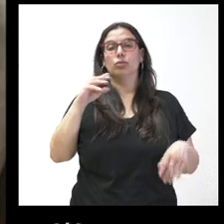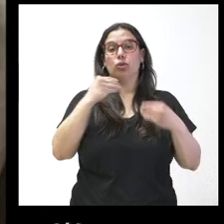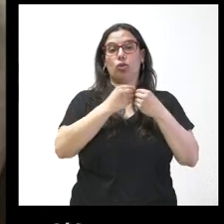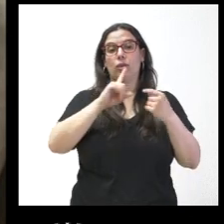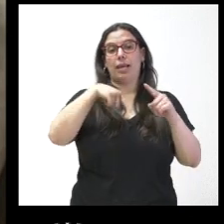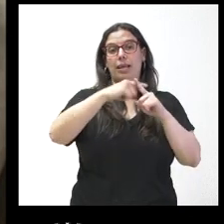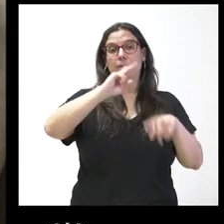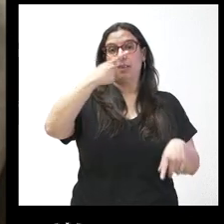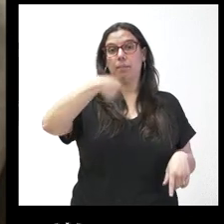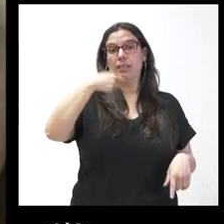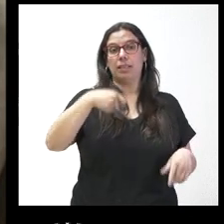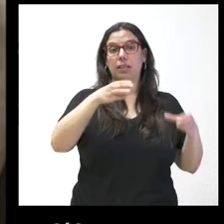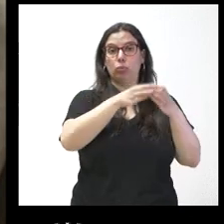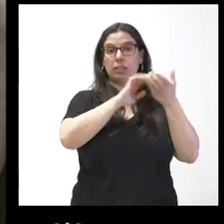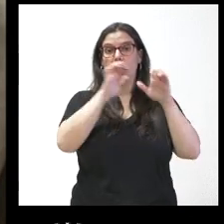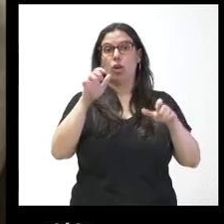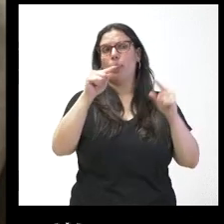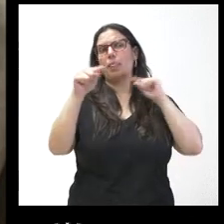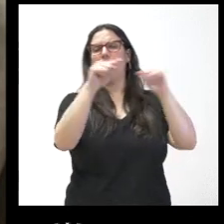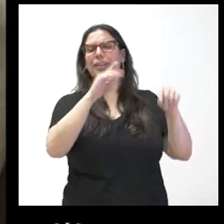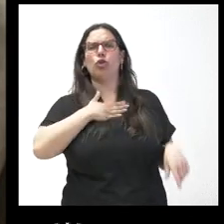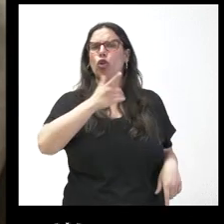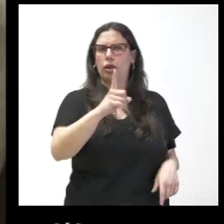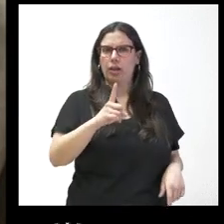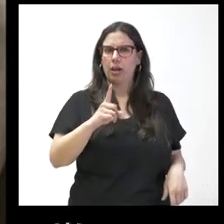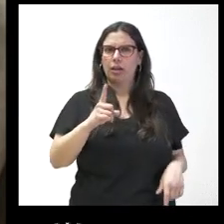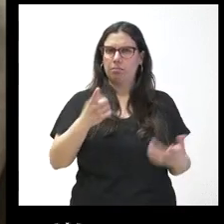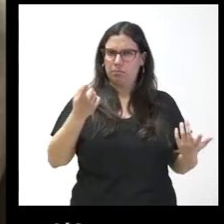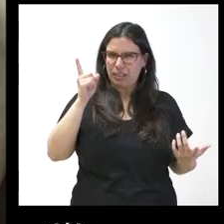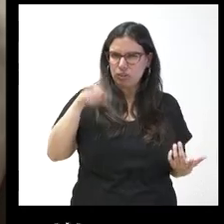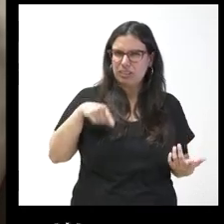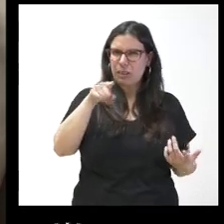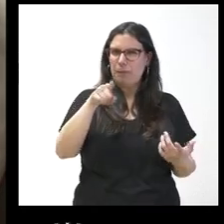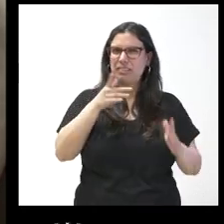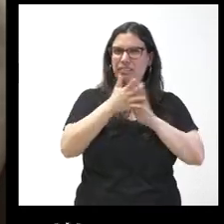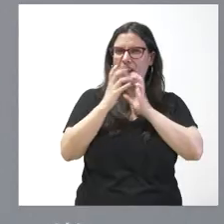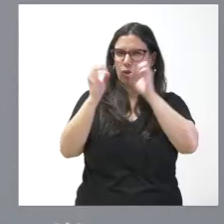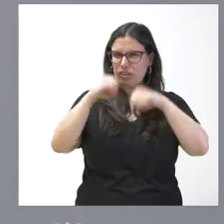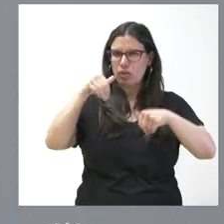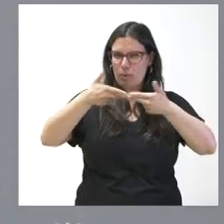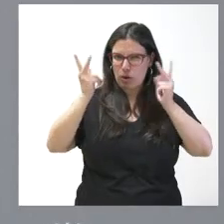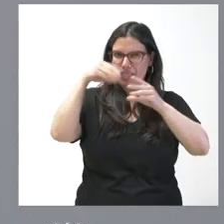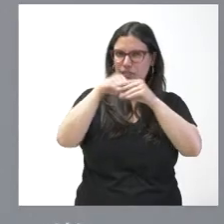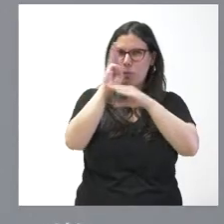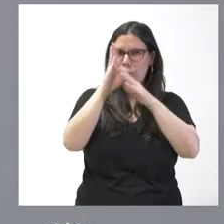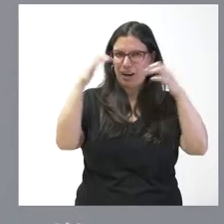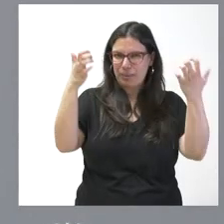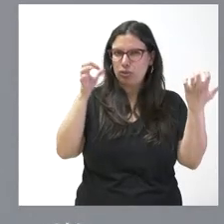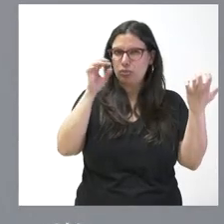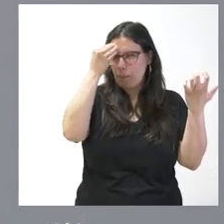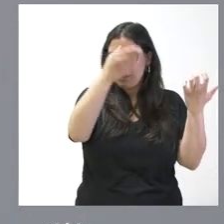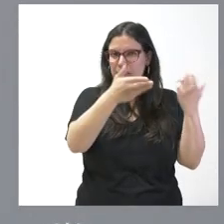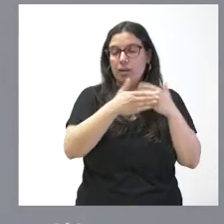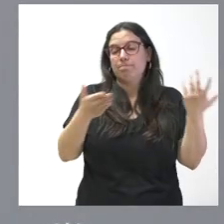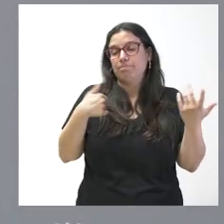Castilla y León ¿eso también es consenso y eso también es debate y eso también es democracia en un parlamento? Como yo le he